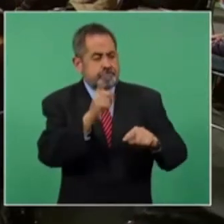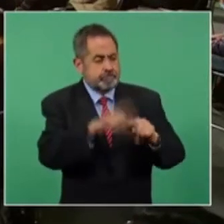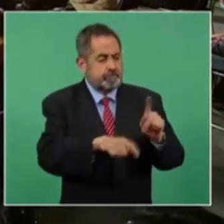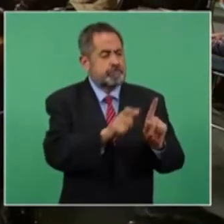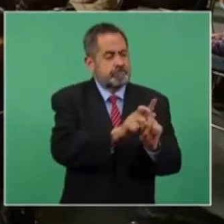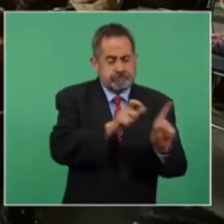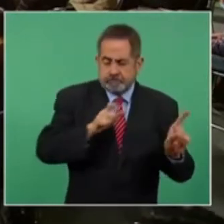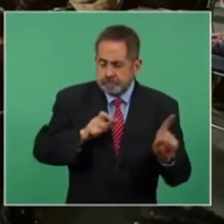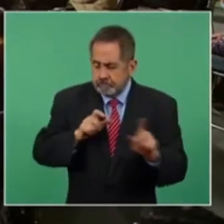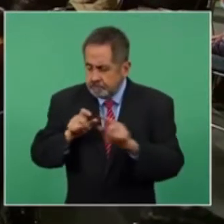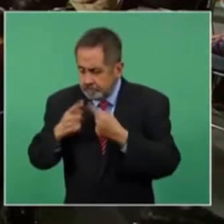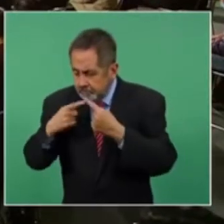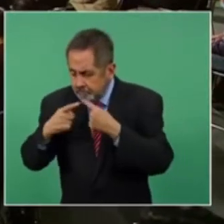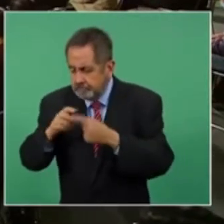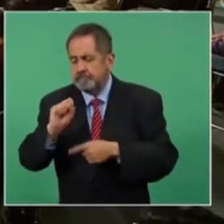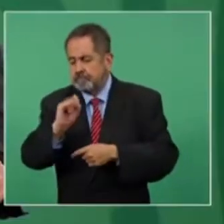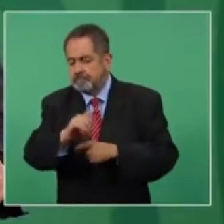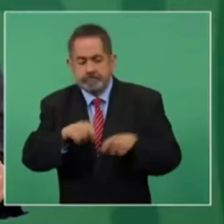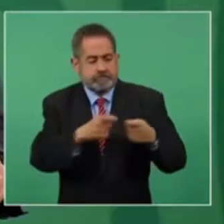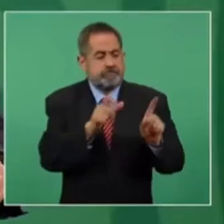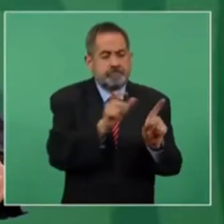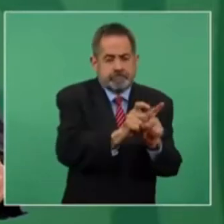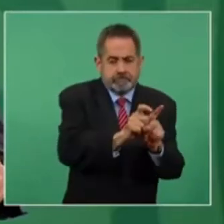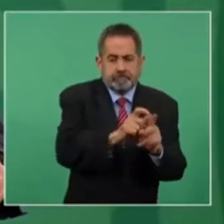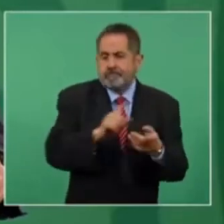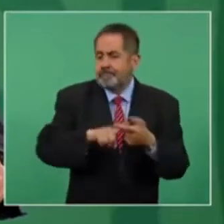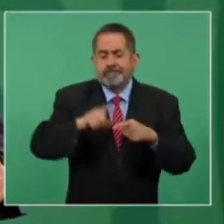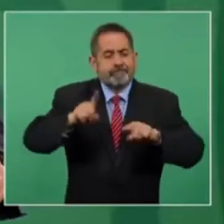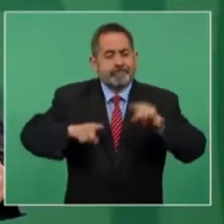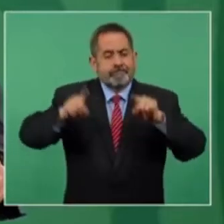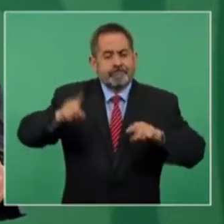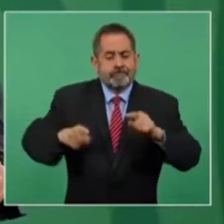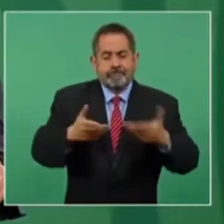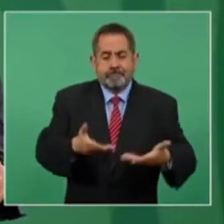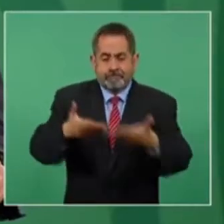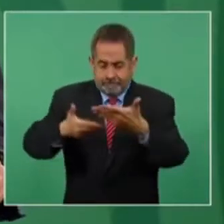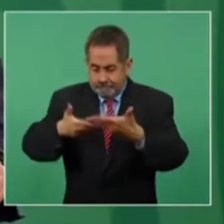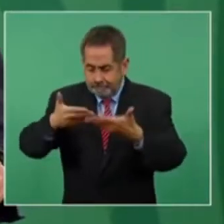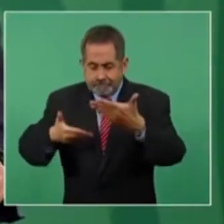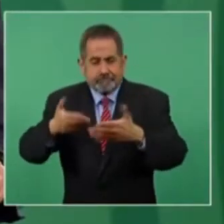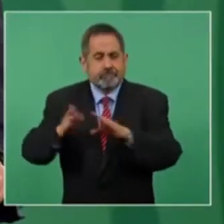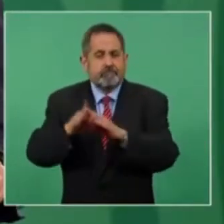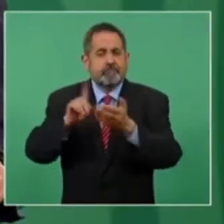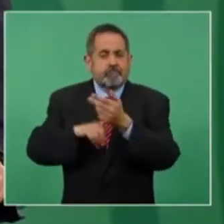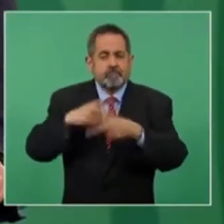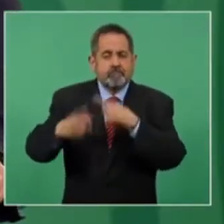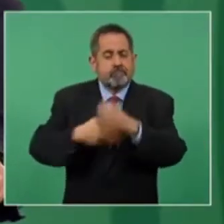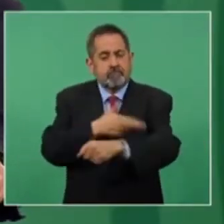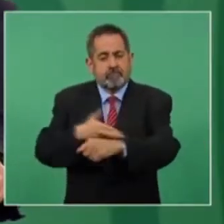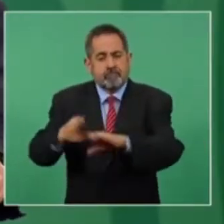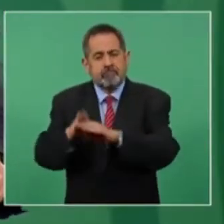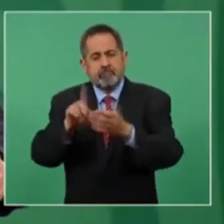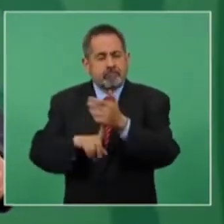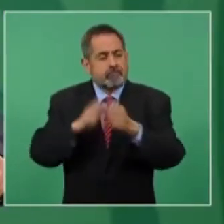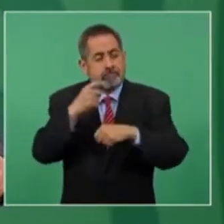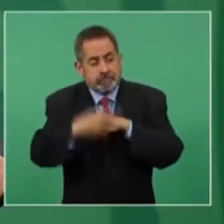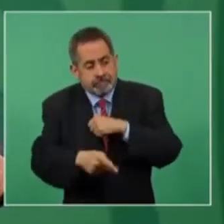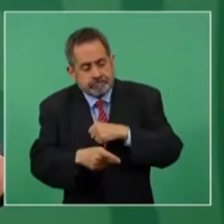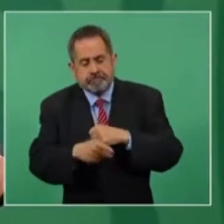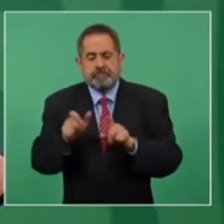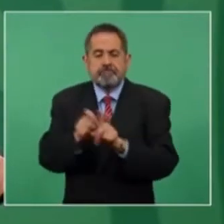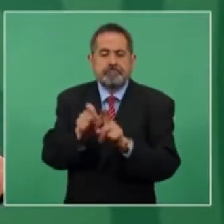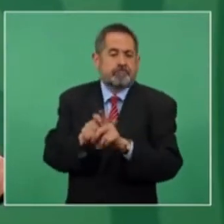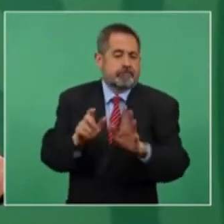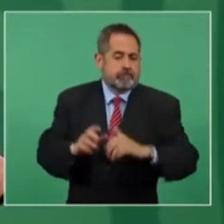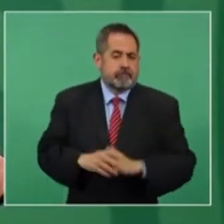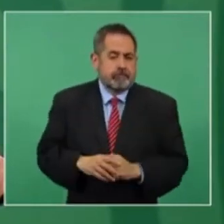medidas. Y las medidas van adecuándose también respecto a cómo se modifica la situación de riesgo. En el